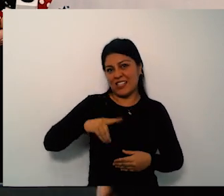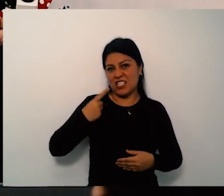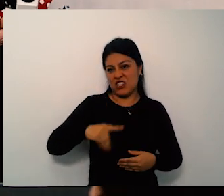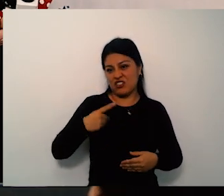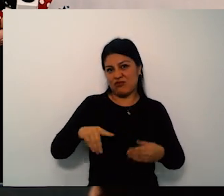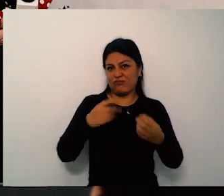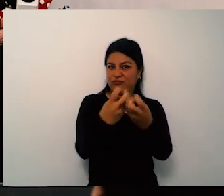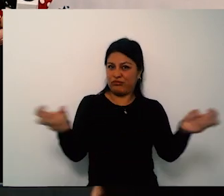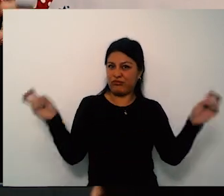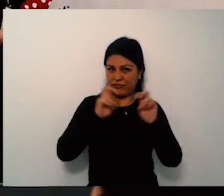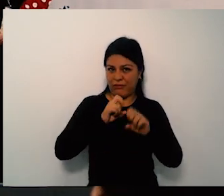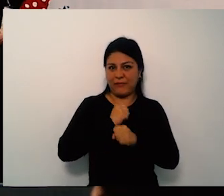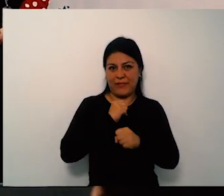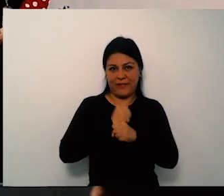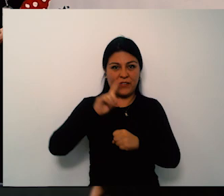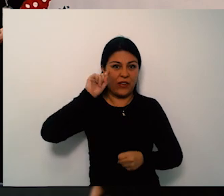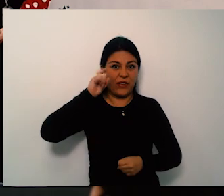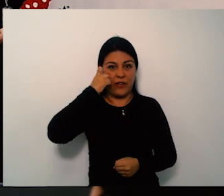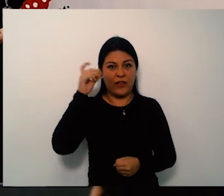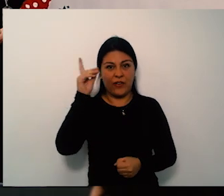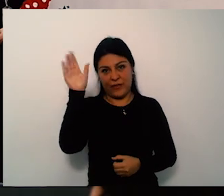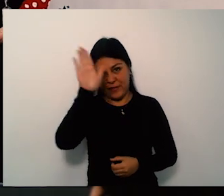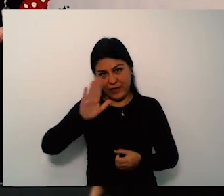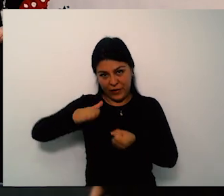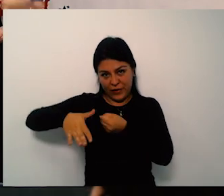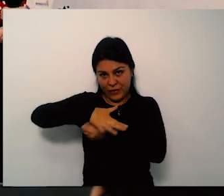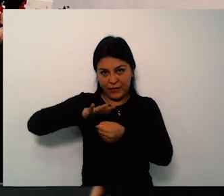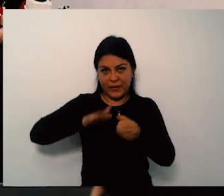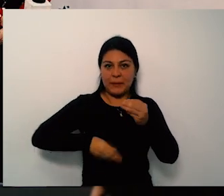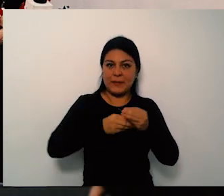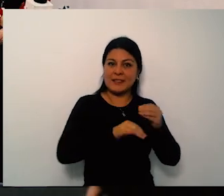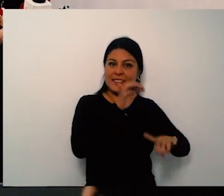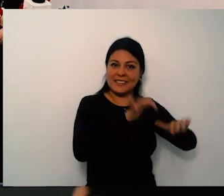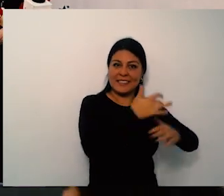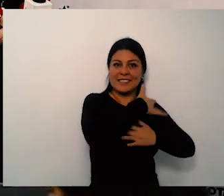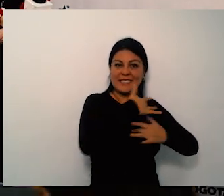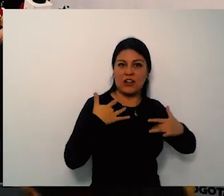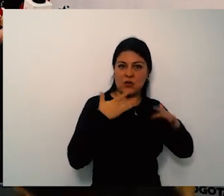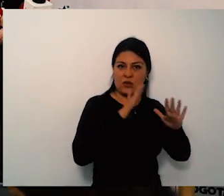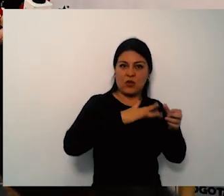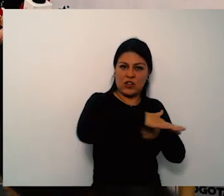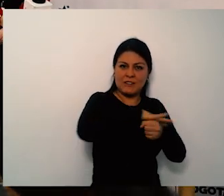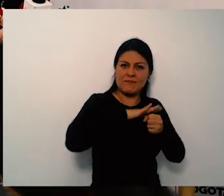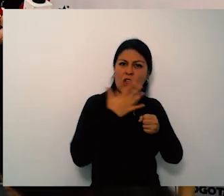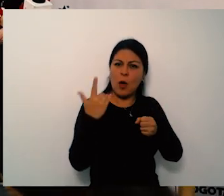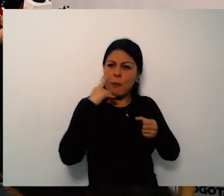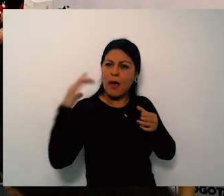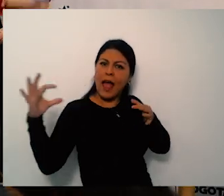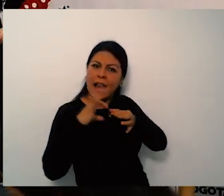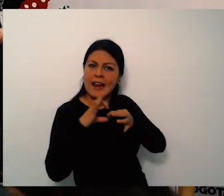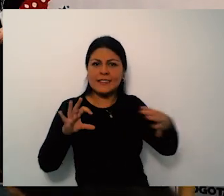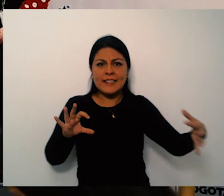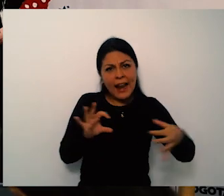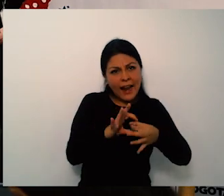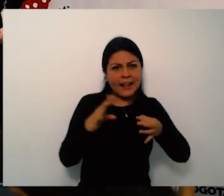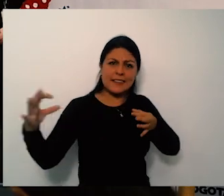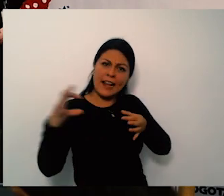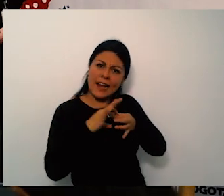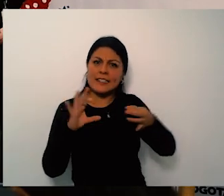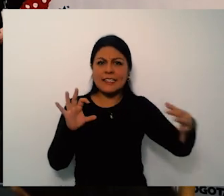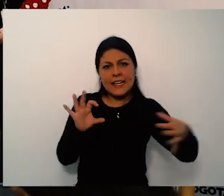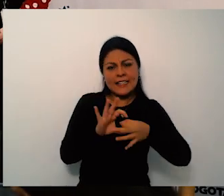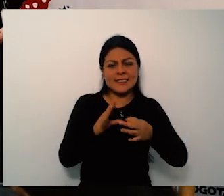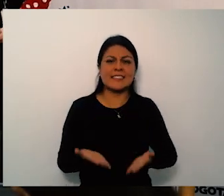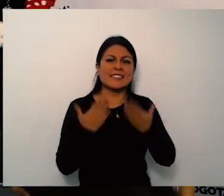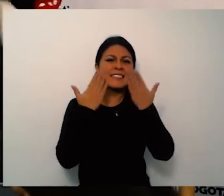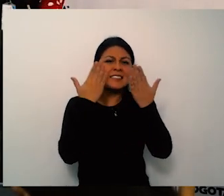parámetros normales doctor Reyes no hay un exceso de traslados pero sí hay unas distancias como lo comentaba frente a eso entonces para